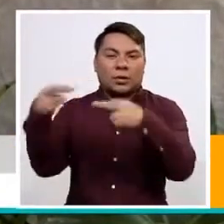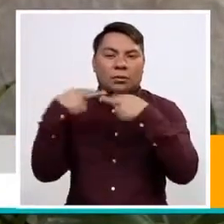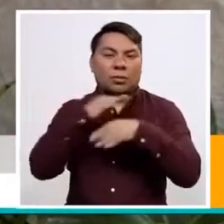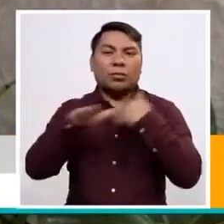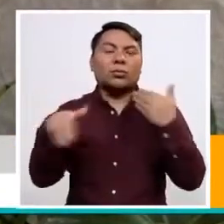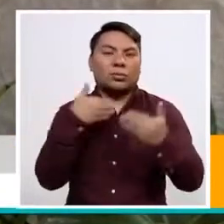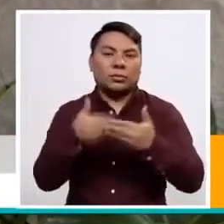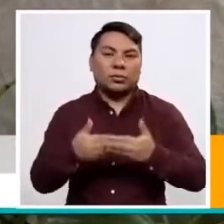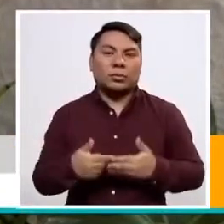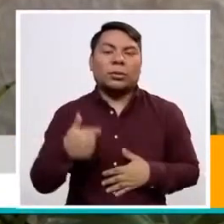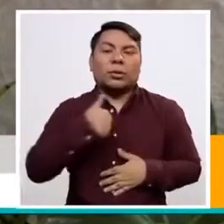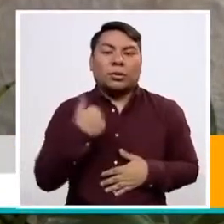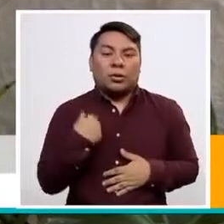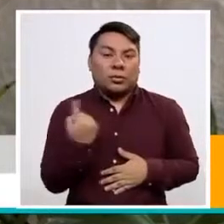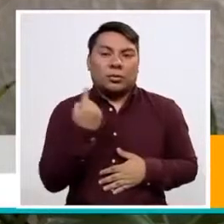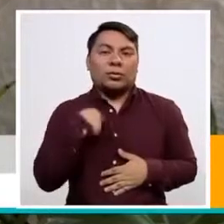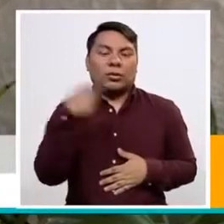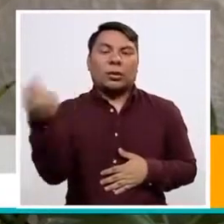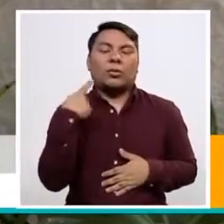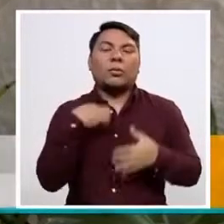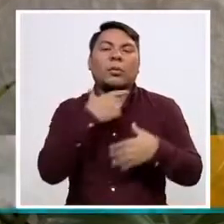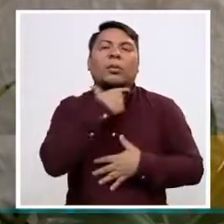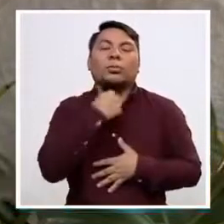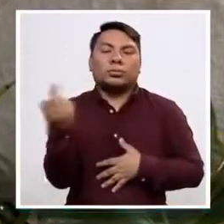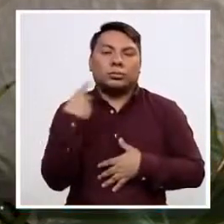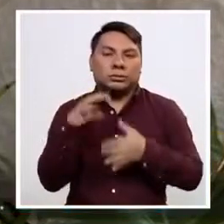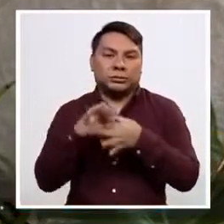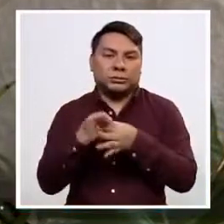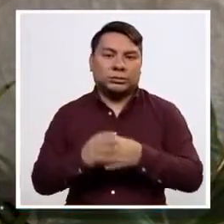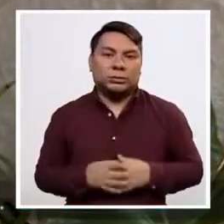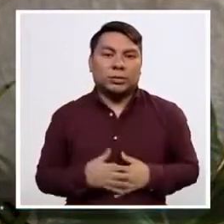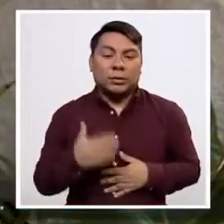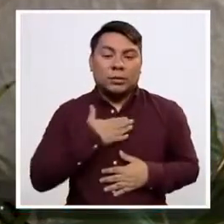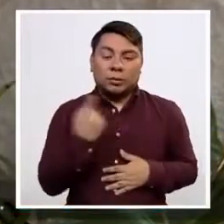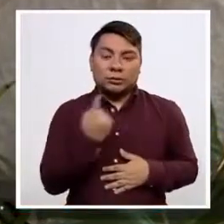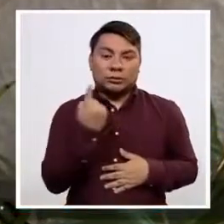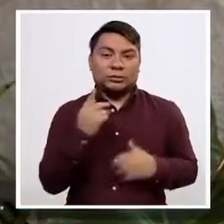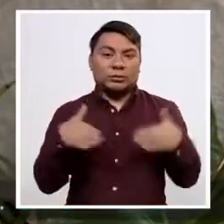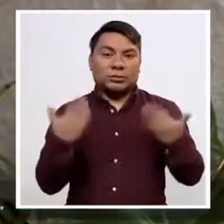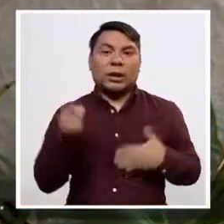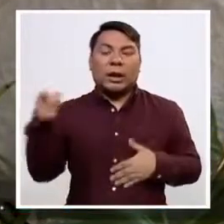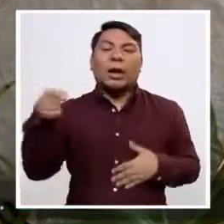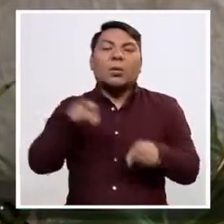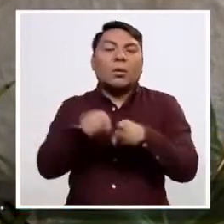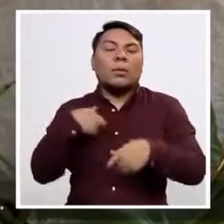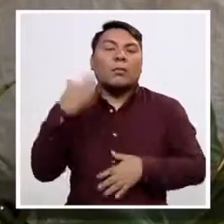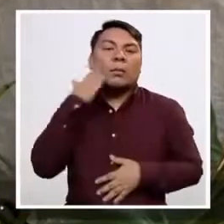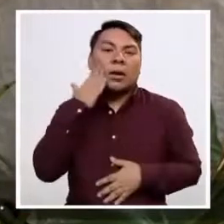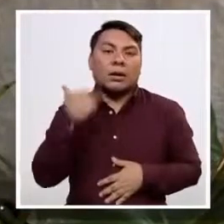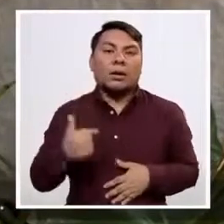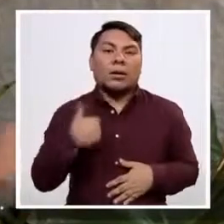que yo quiero, que suena, es mi hermana. Porque suena, es mi mamá.